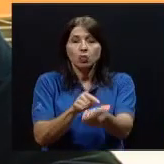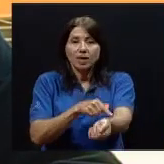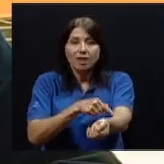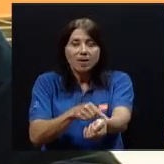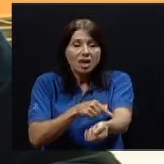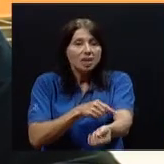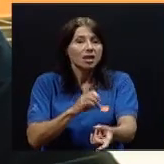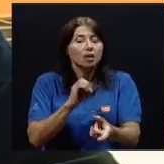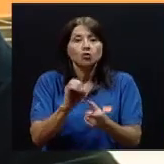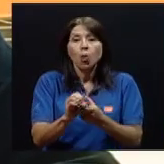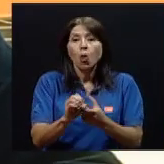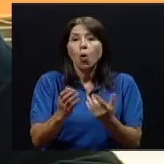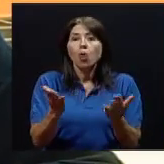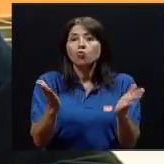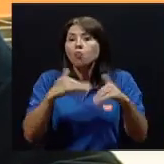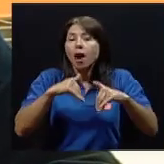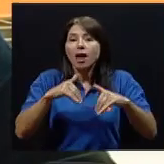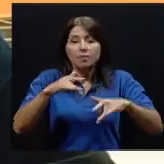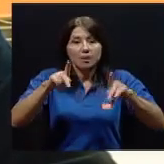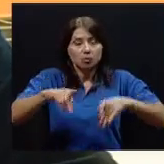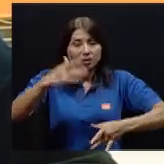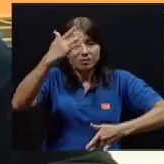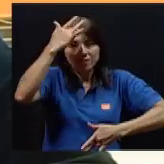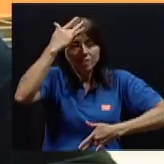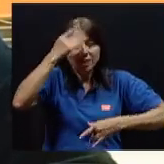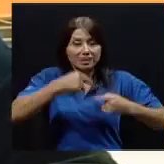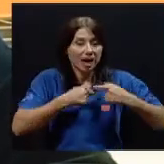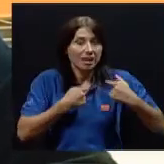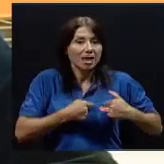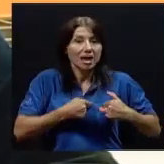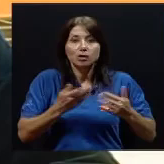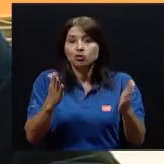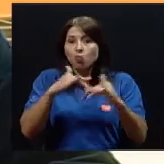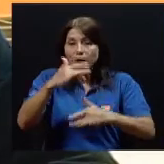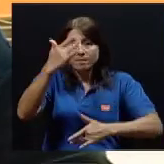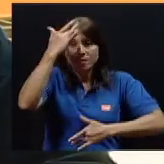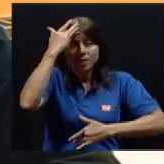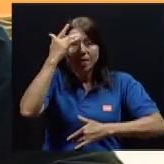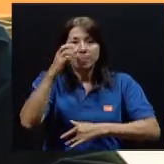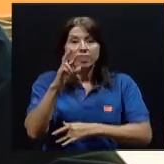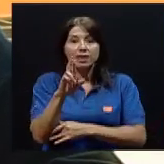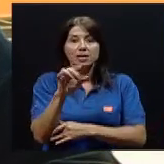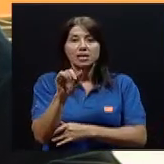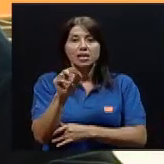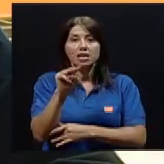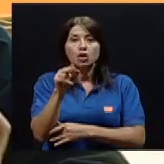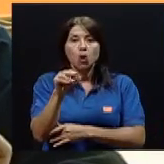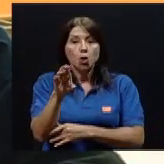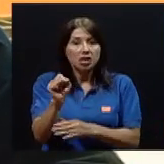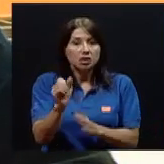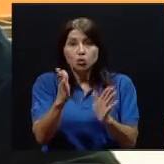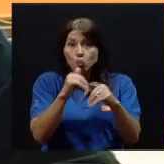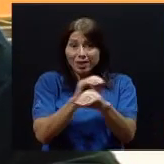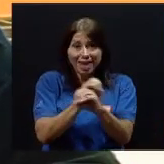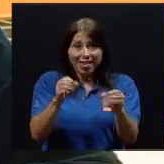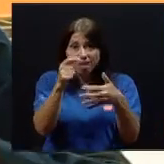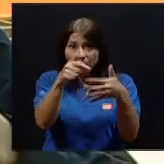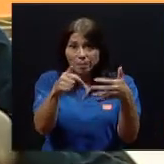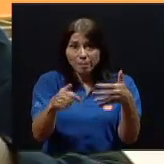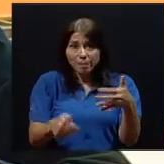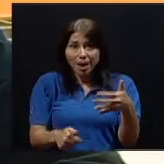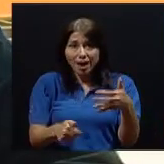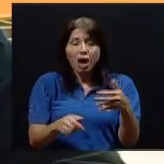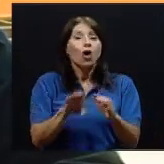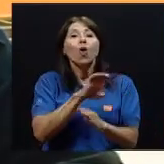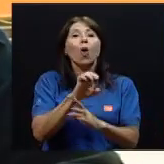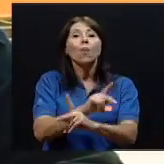o que ya haya tenido enfermedad cardíaca, o enfermedad renal establecida, entonces, en ausencia de todo eso, a manera muy preventiva, deberíamos